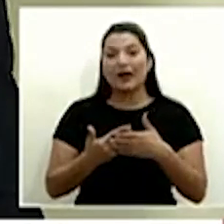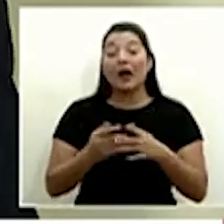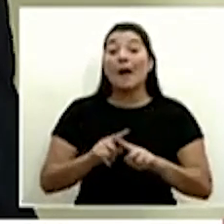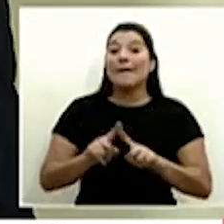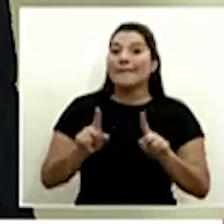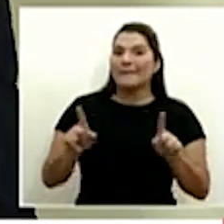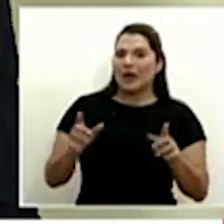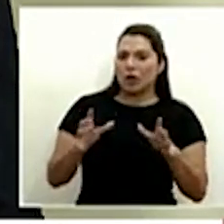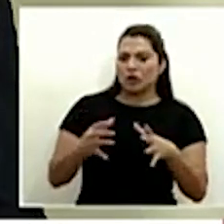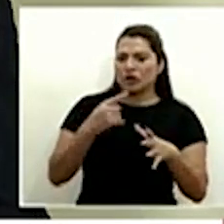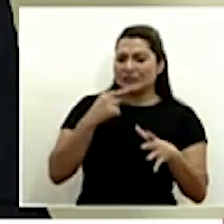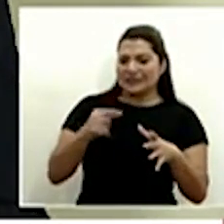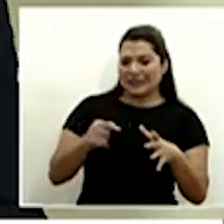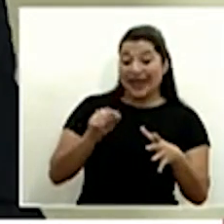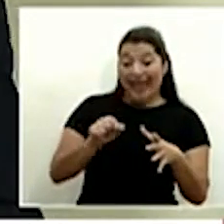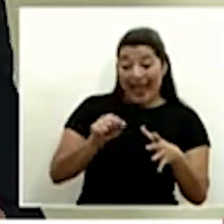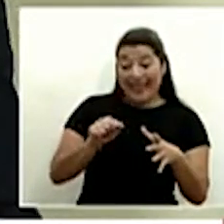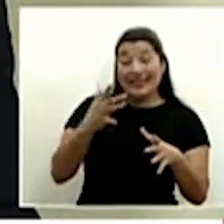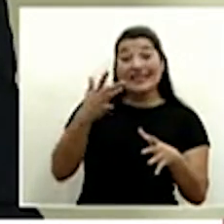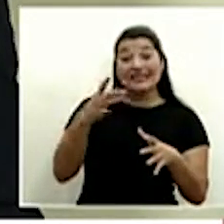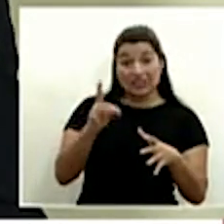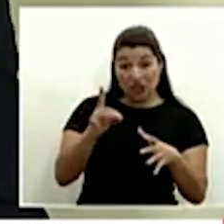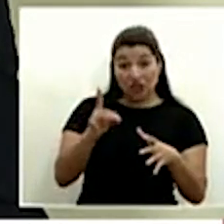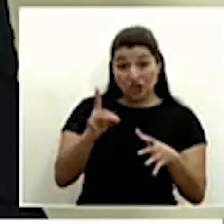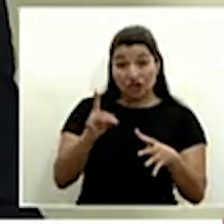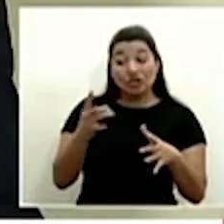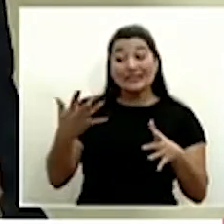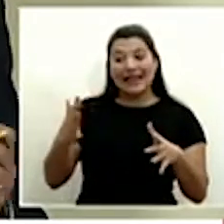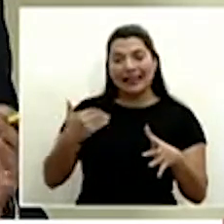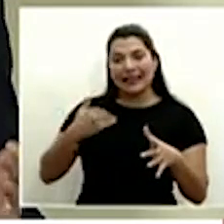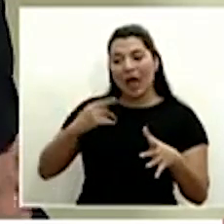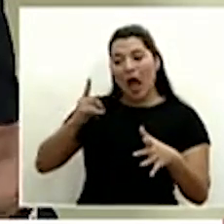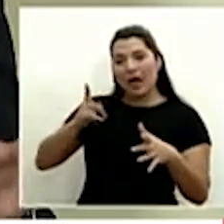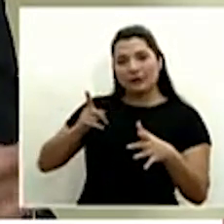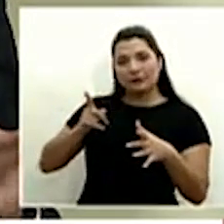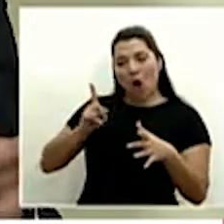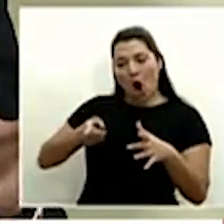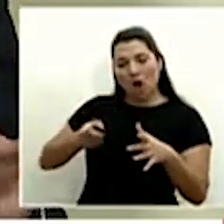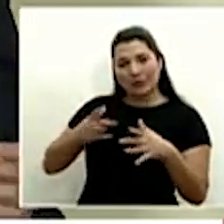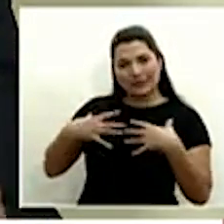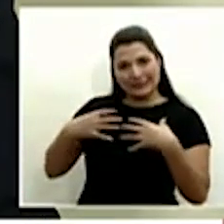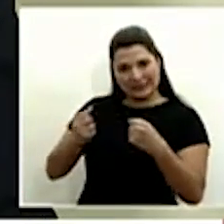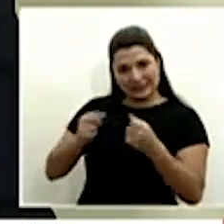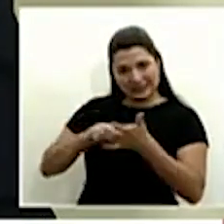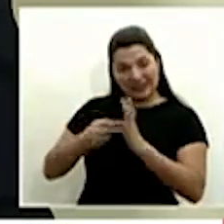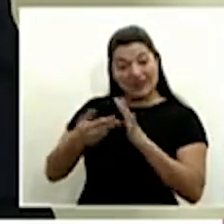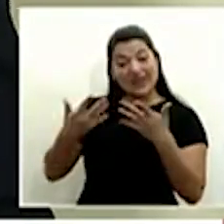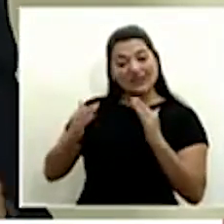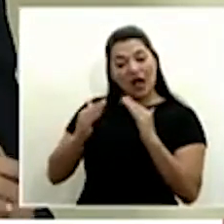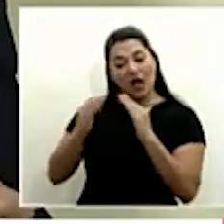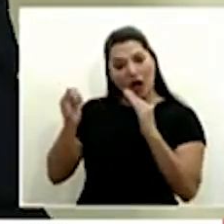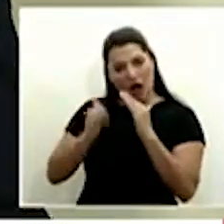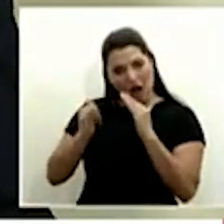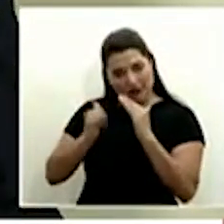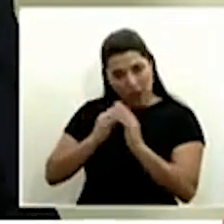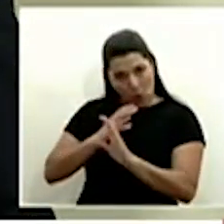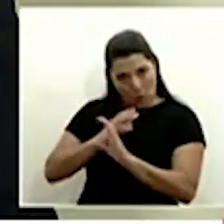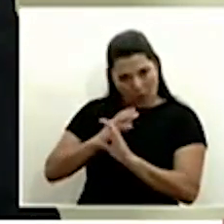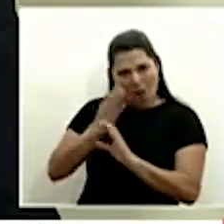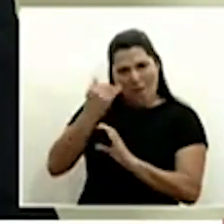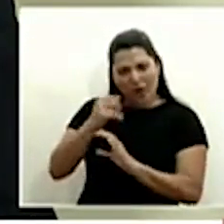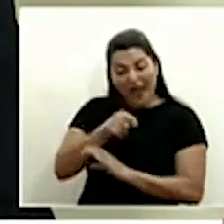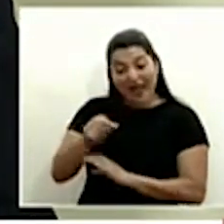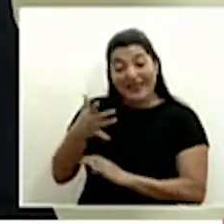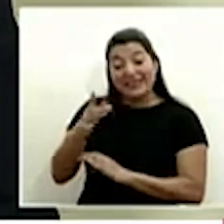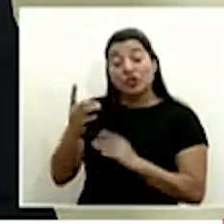decir que 18 de esos ya tenían orden sanitaria es algo que nos dice hemos venido haciendo las cosas con captación temprana oportuna con